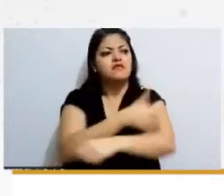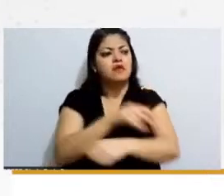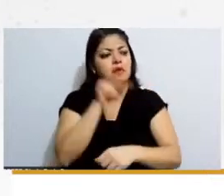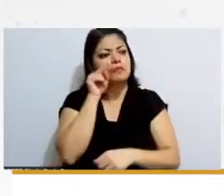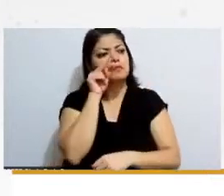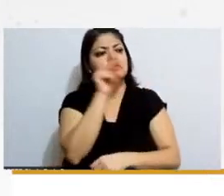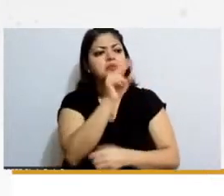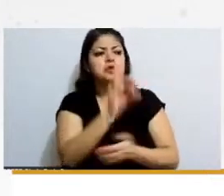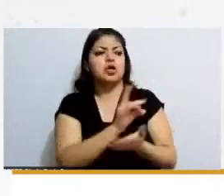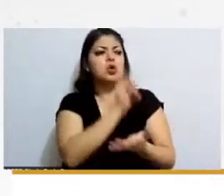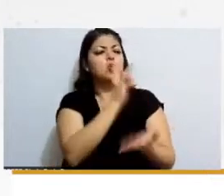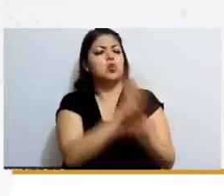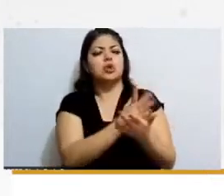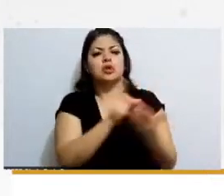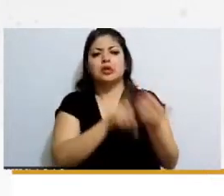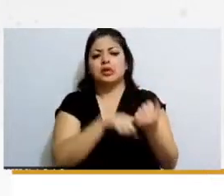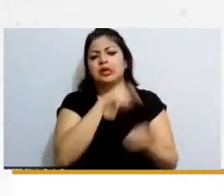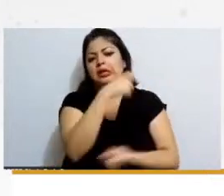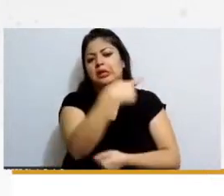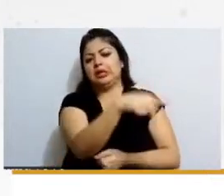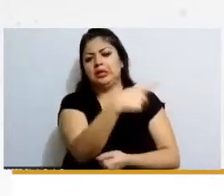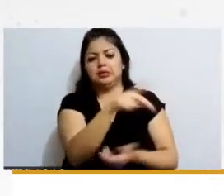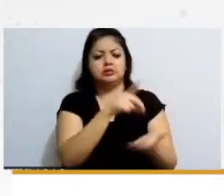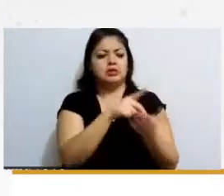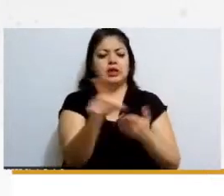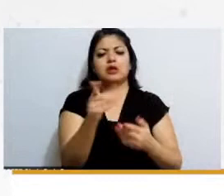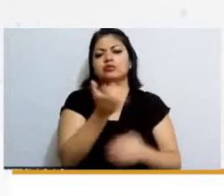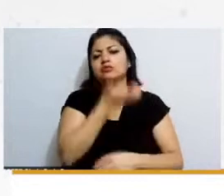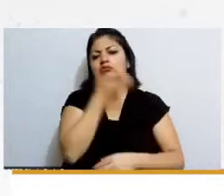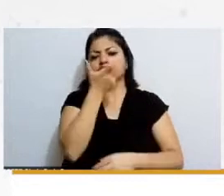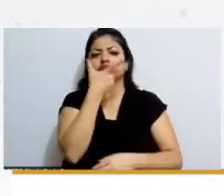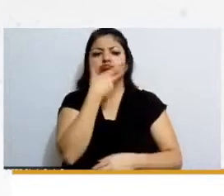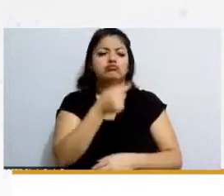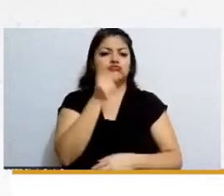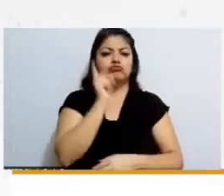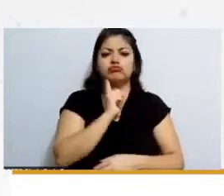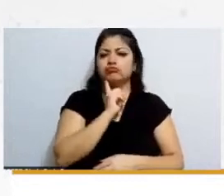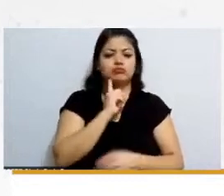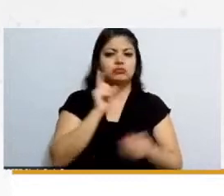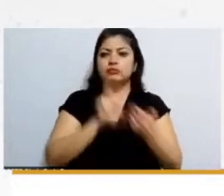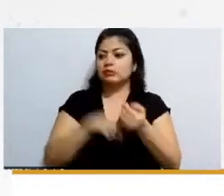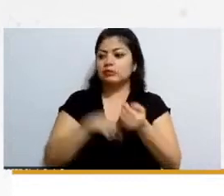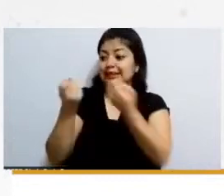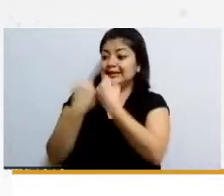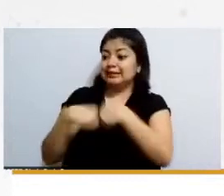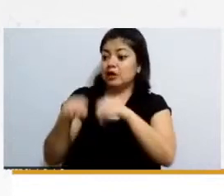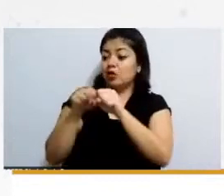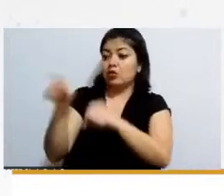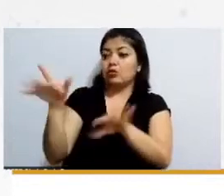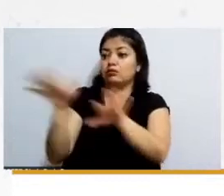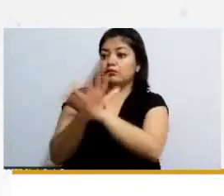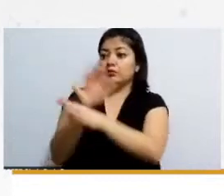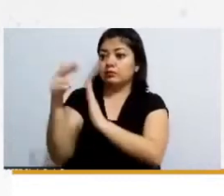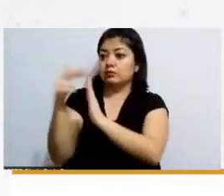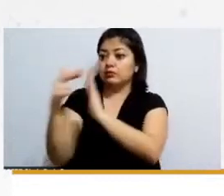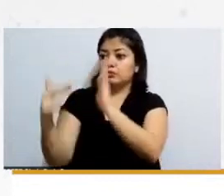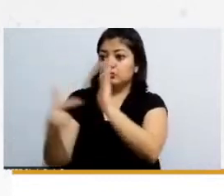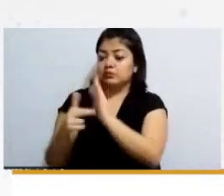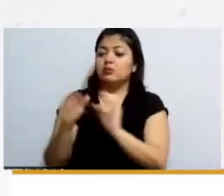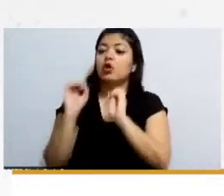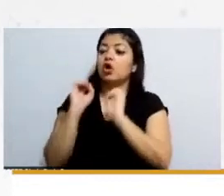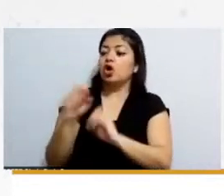en el derecho tradicional de familia sino como lo regula la seguridad social y como lo regulan digamos otros ámbitos del derecho